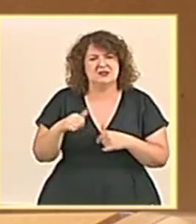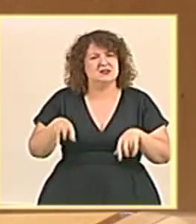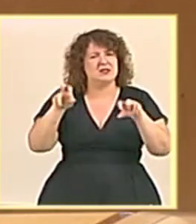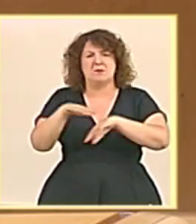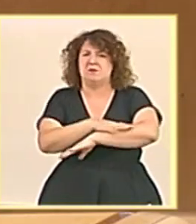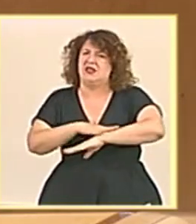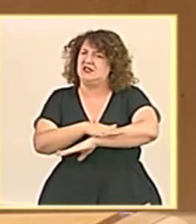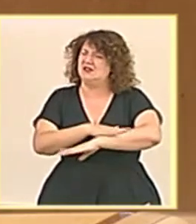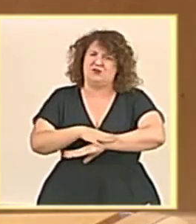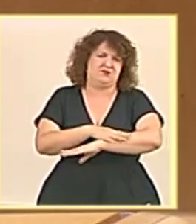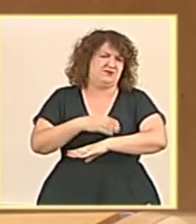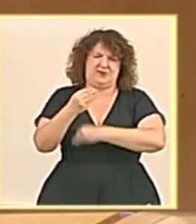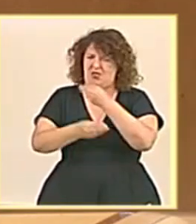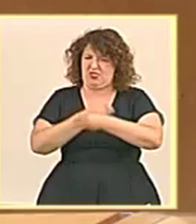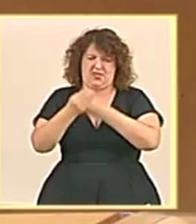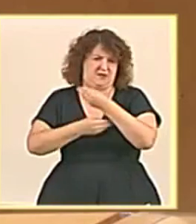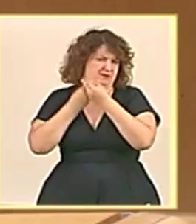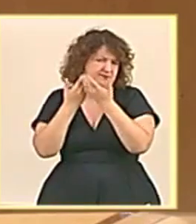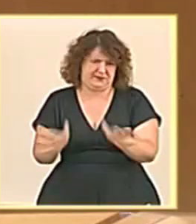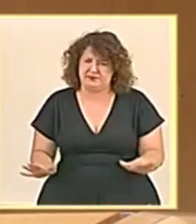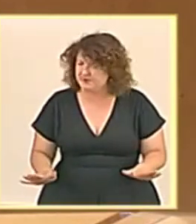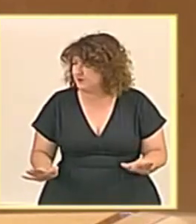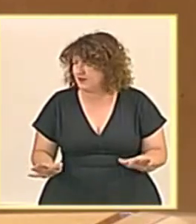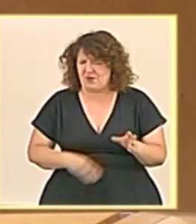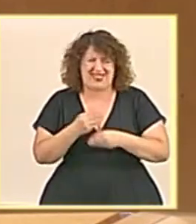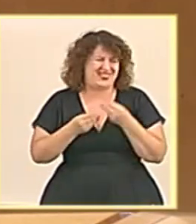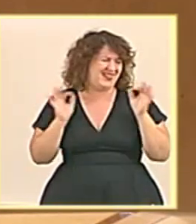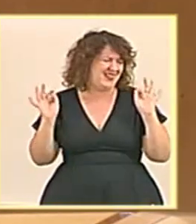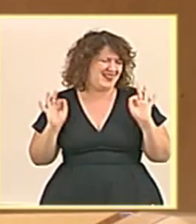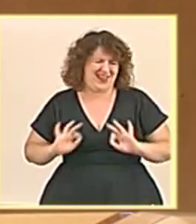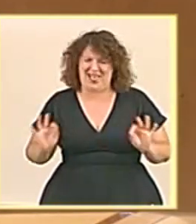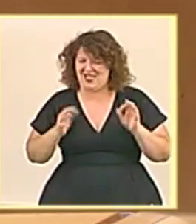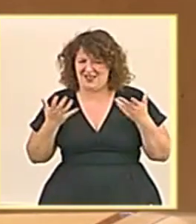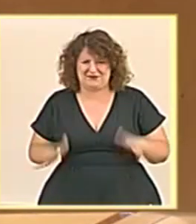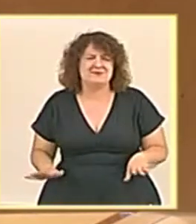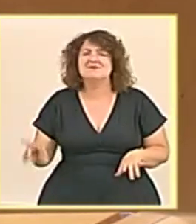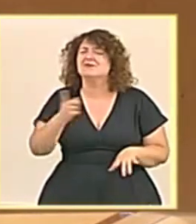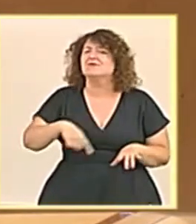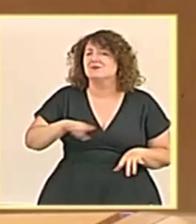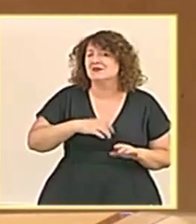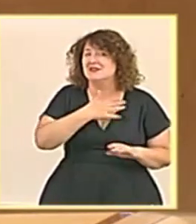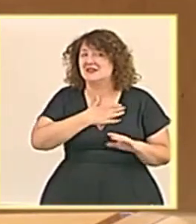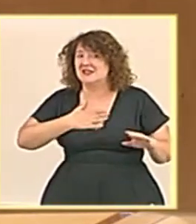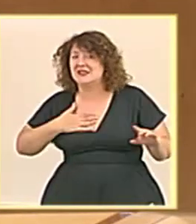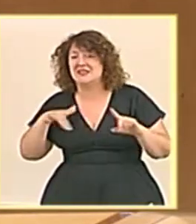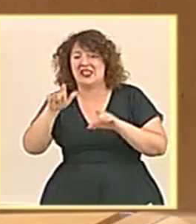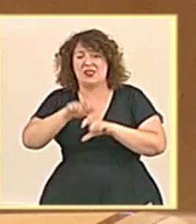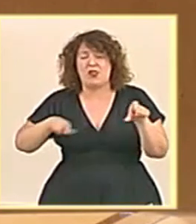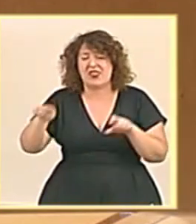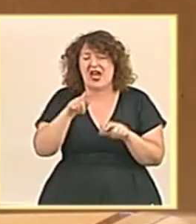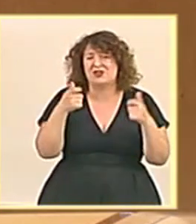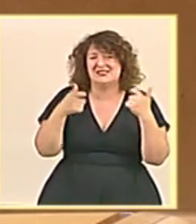su ministerio está haciendo aguas. Y, por lo tanto, como lo que entiendo que se trata de dar respuesta al sector y a los